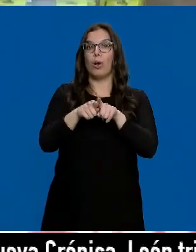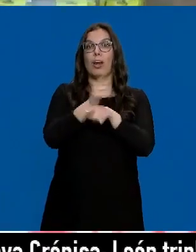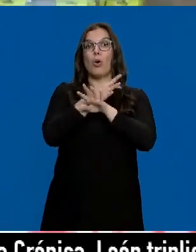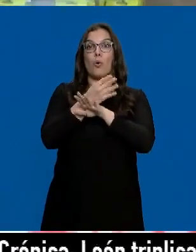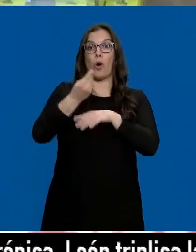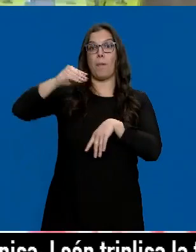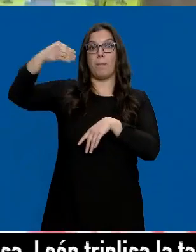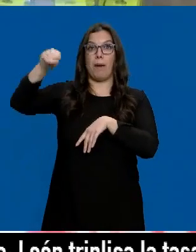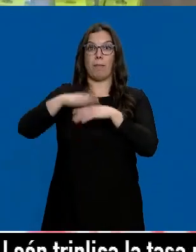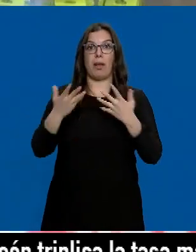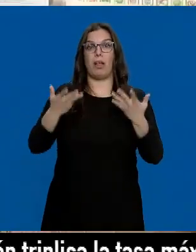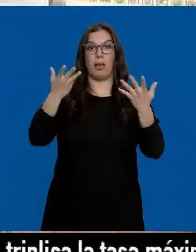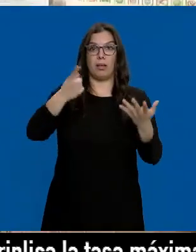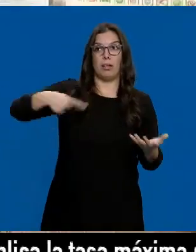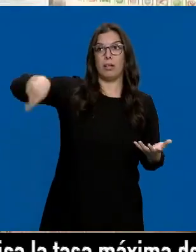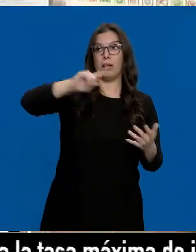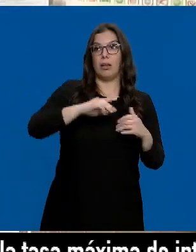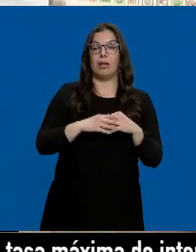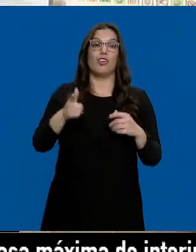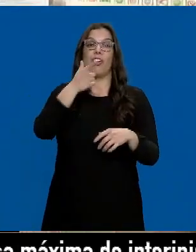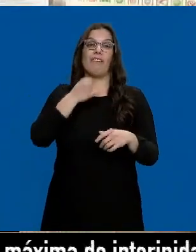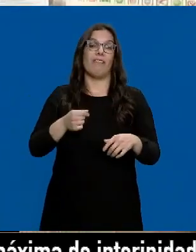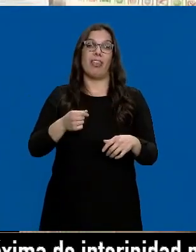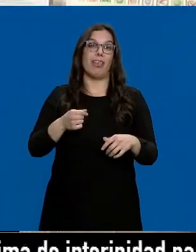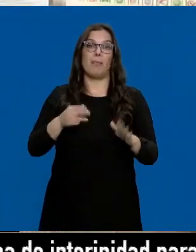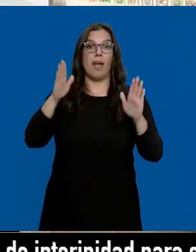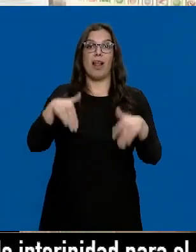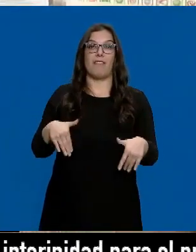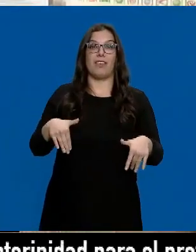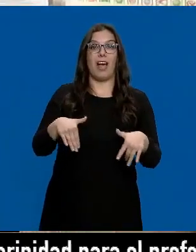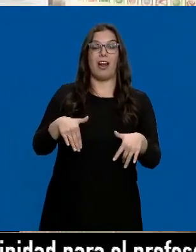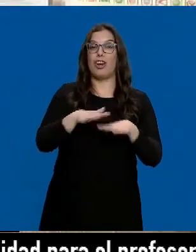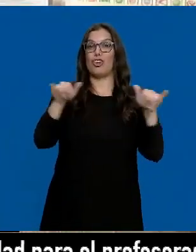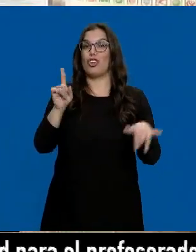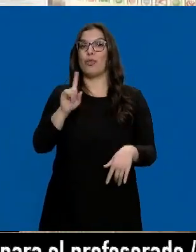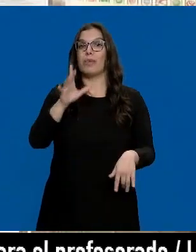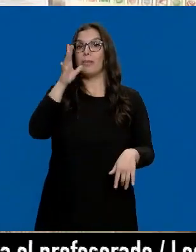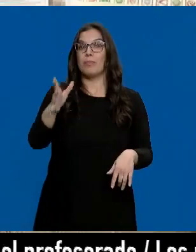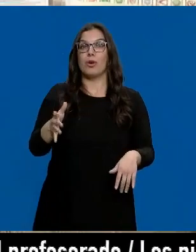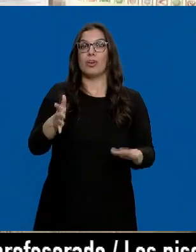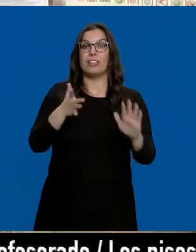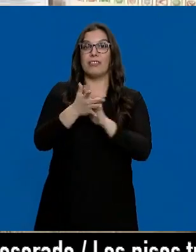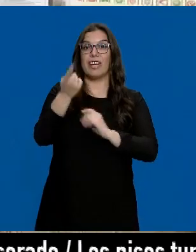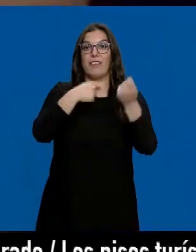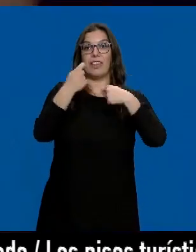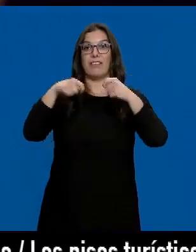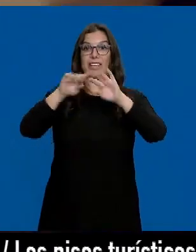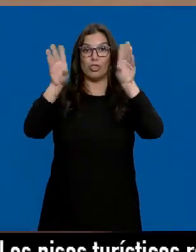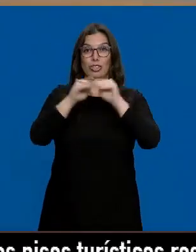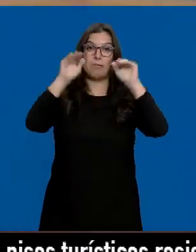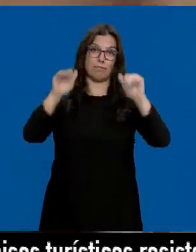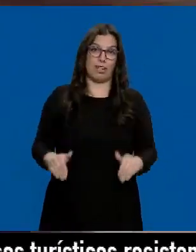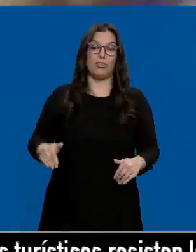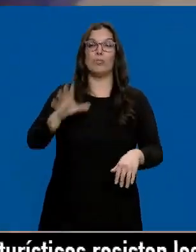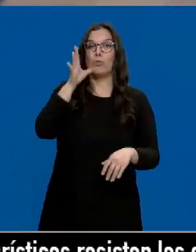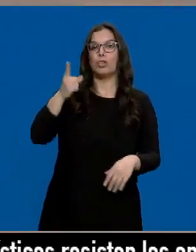para los clientes, pero... Es la manera más fácil, pero al final es una contrapartida porque se disminuirían las ventas, entre otras cosas. Por eso